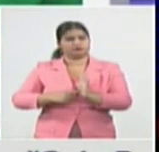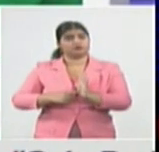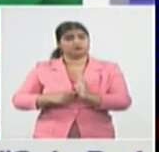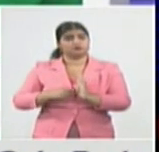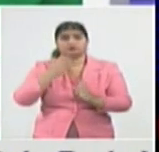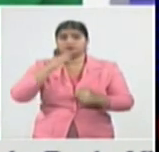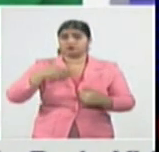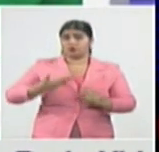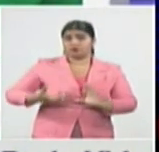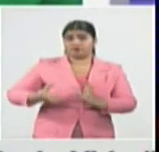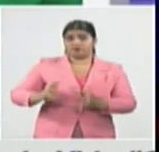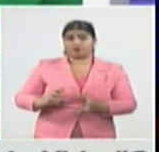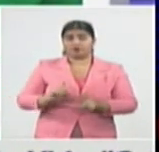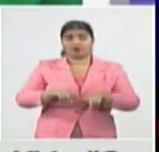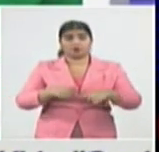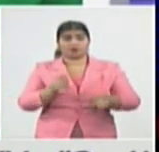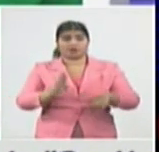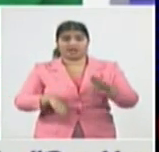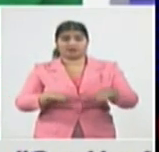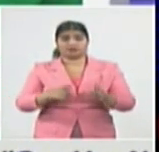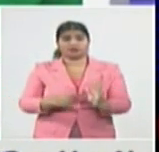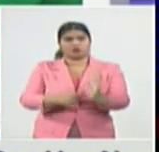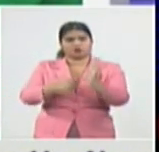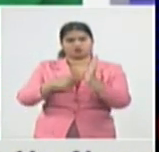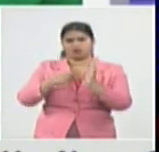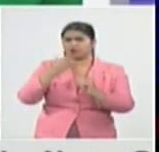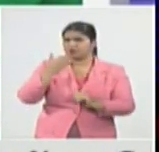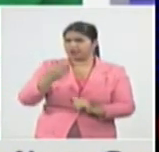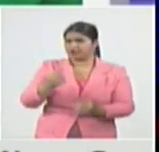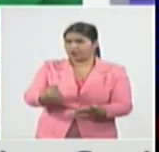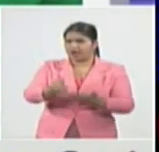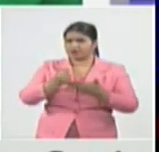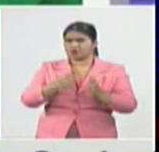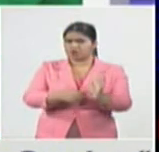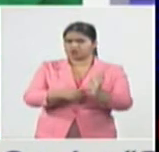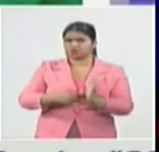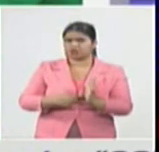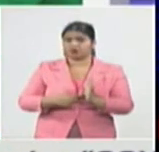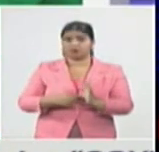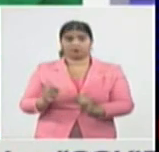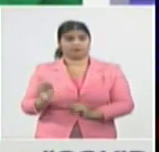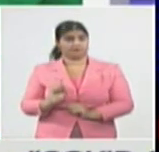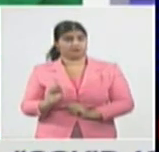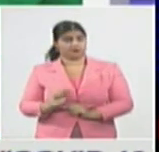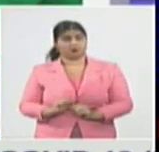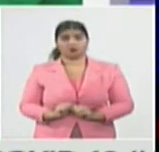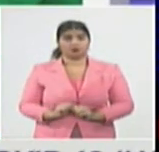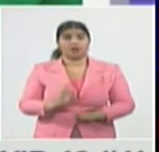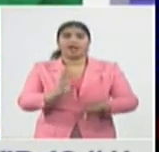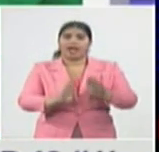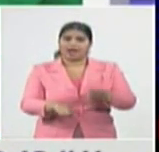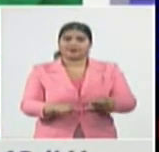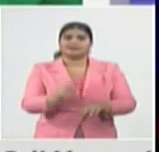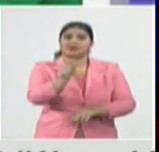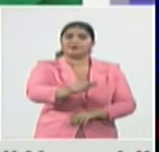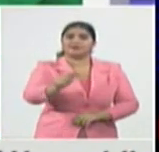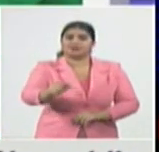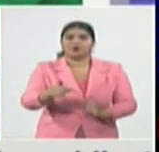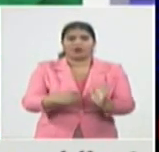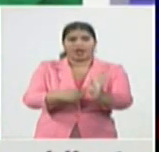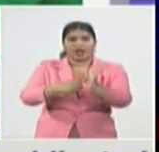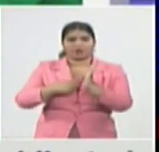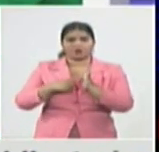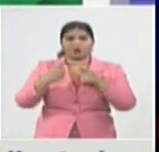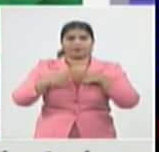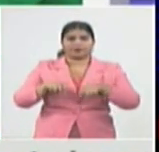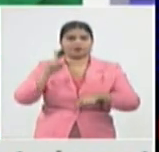muchas veces se da el caso que las personas tienen apoyo social pero no son capaces de percibirlo o muchas veces el apoyo social que